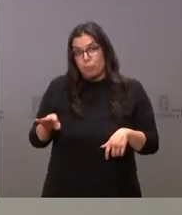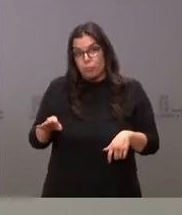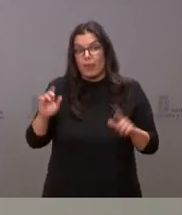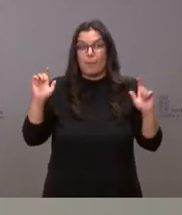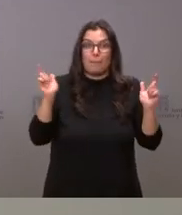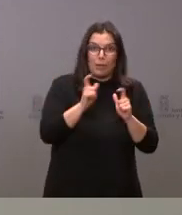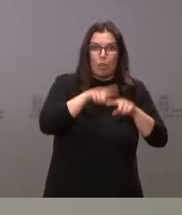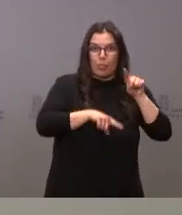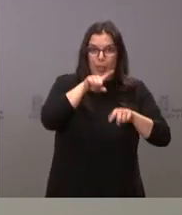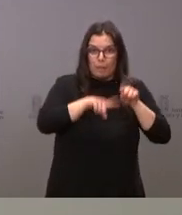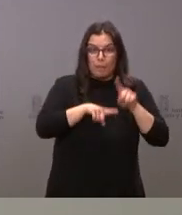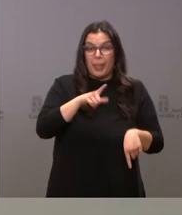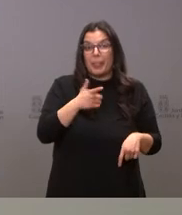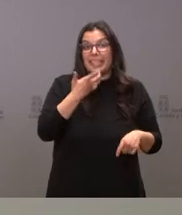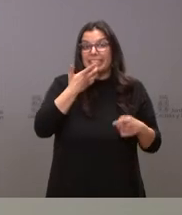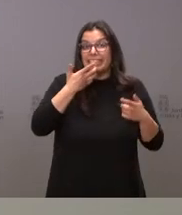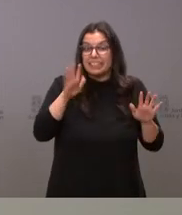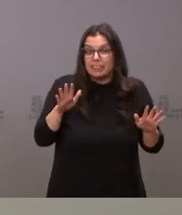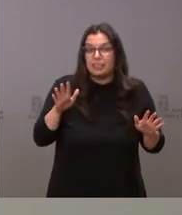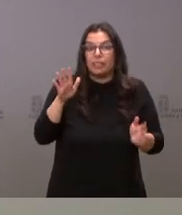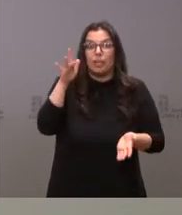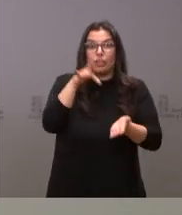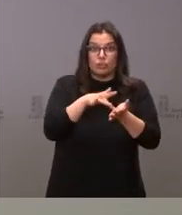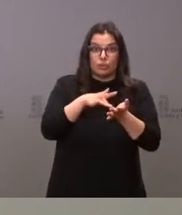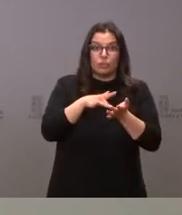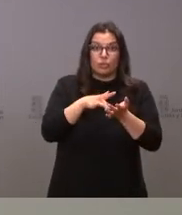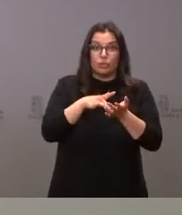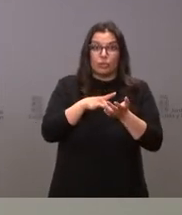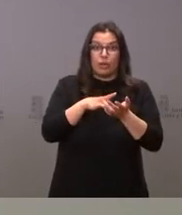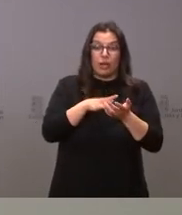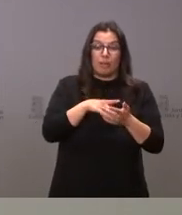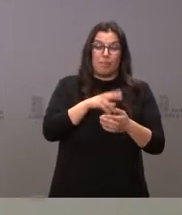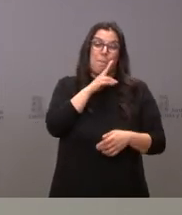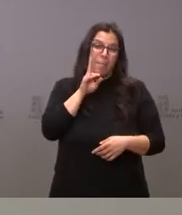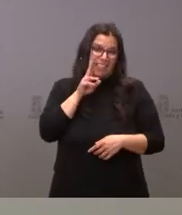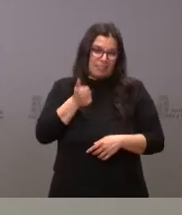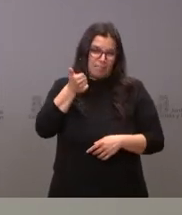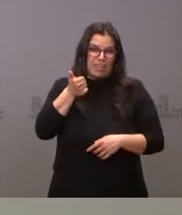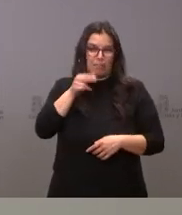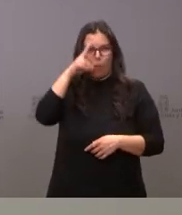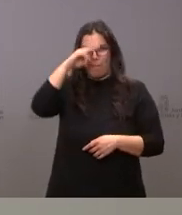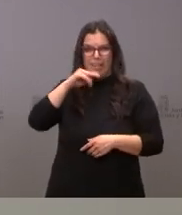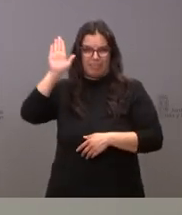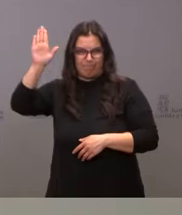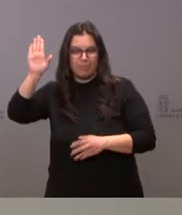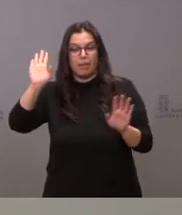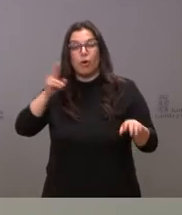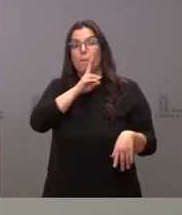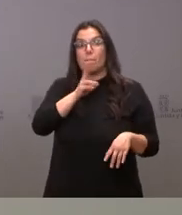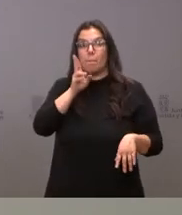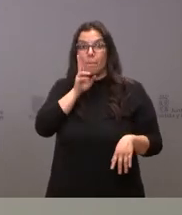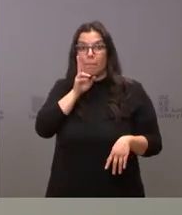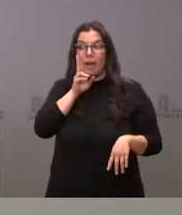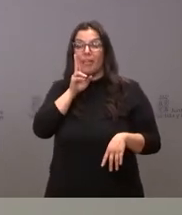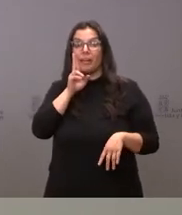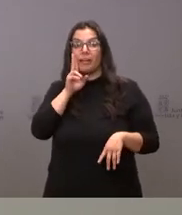reducirse, dado que algunas madres, sobre todo son madres más que padres, están viniendo también a nuestra comunidad autónoma. Cuando la madre llega